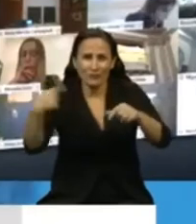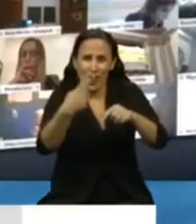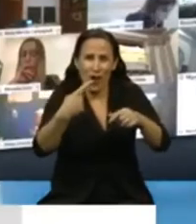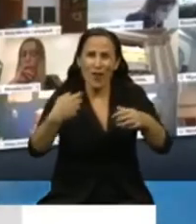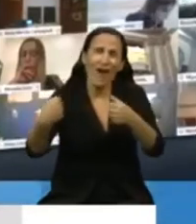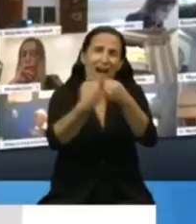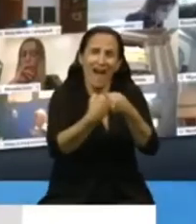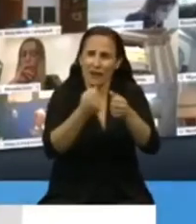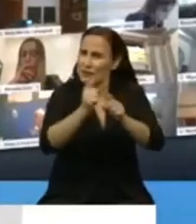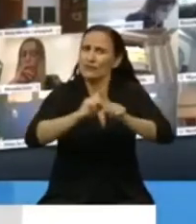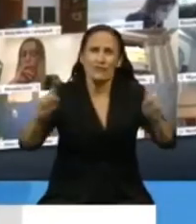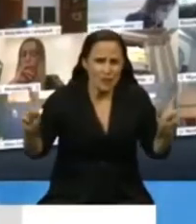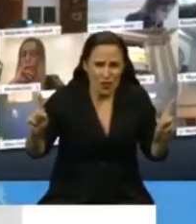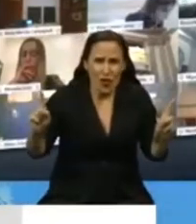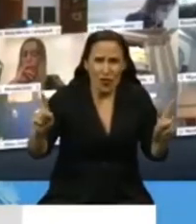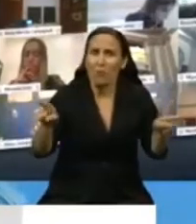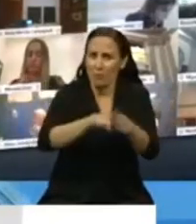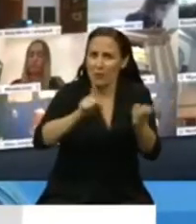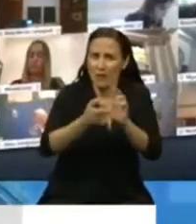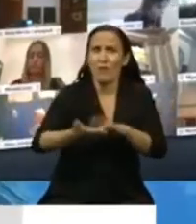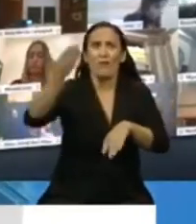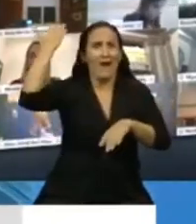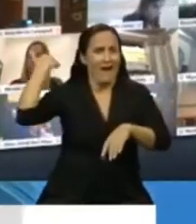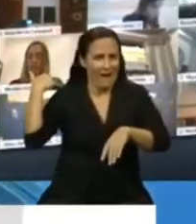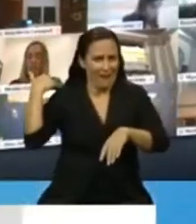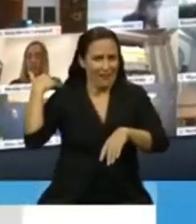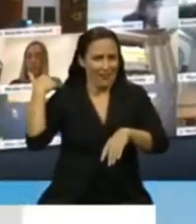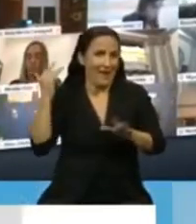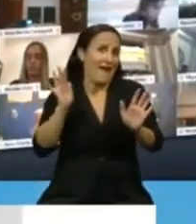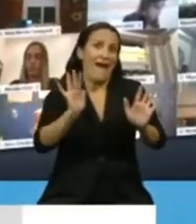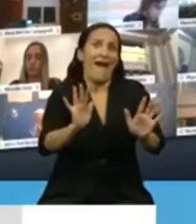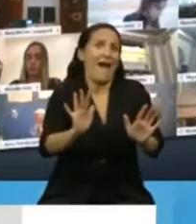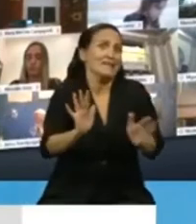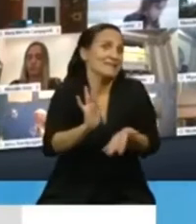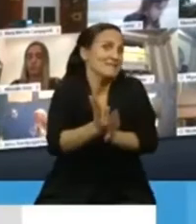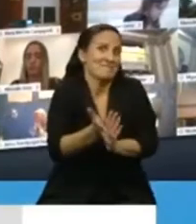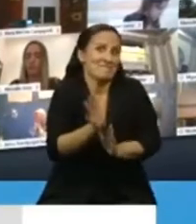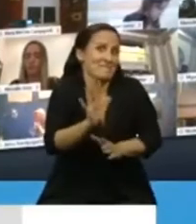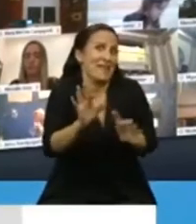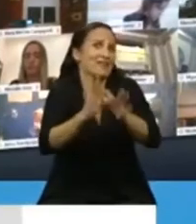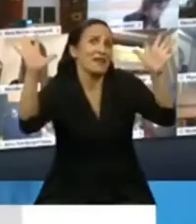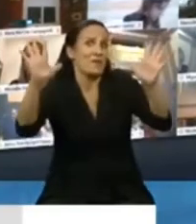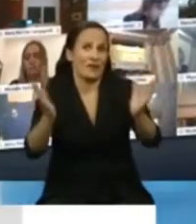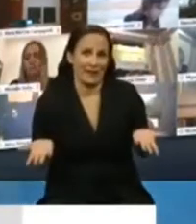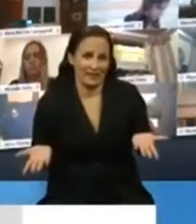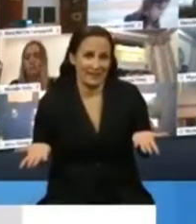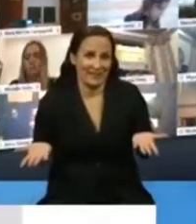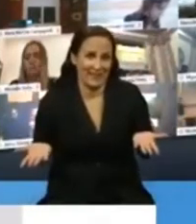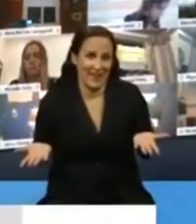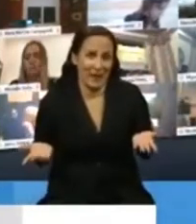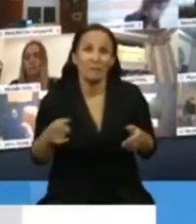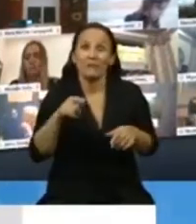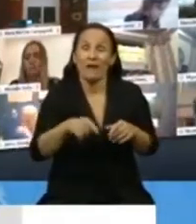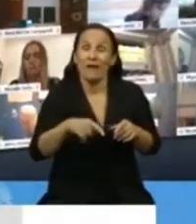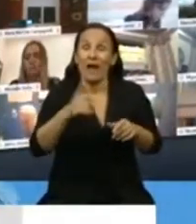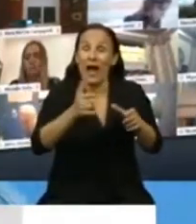como también se mantenían antes. Y eso es lo lógico del funcionamiento del sistema democrático. Es a partir de